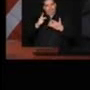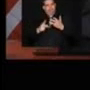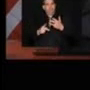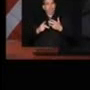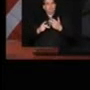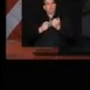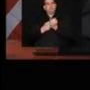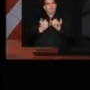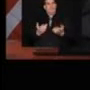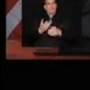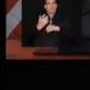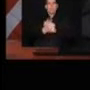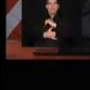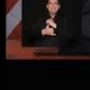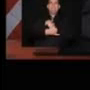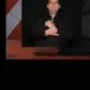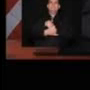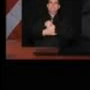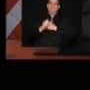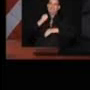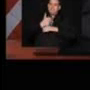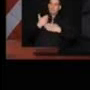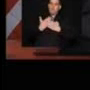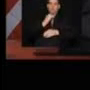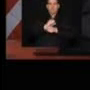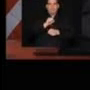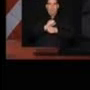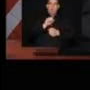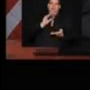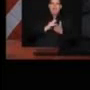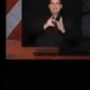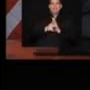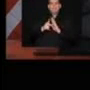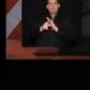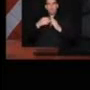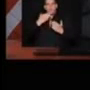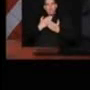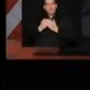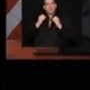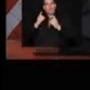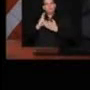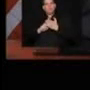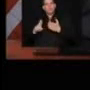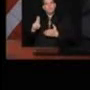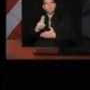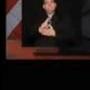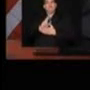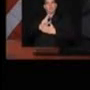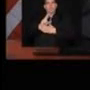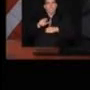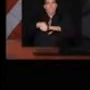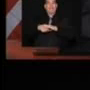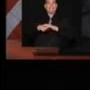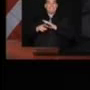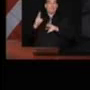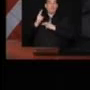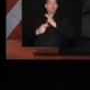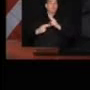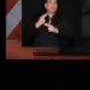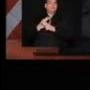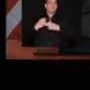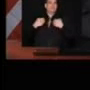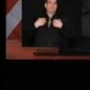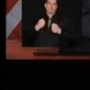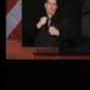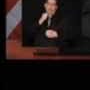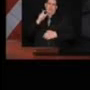empleos, bajar el crimen, la buena educación escolar y universitaria, y el acceso universal a la salud. Todo sin